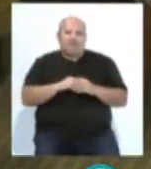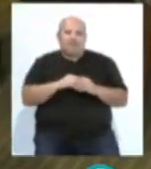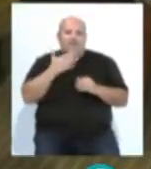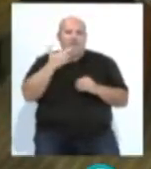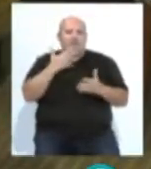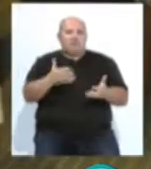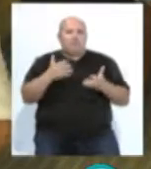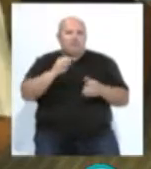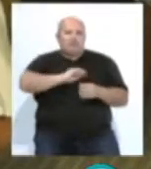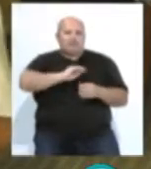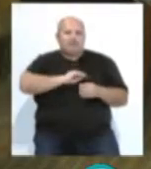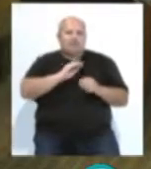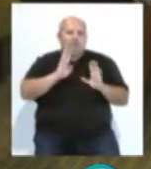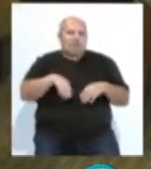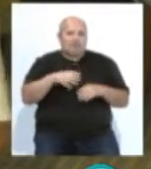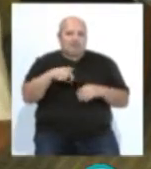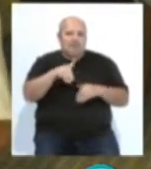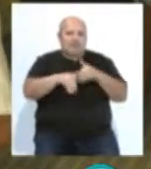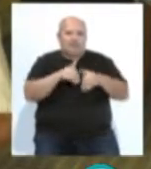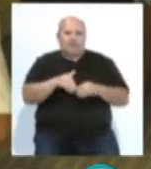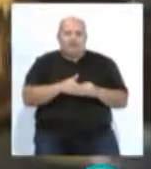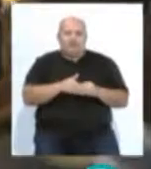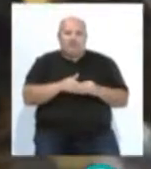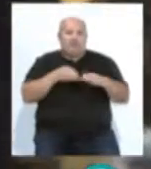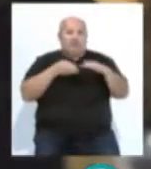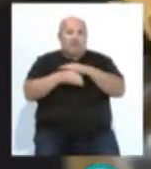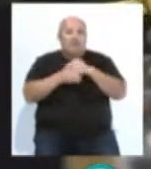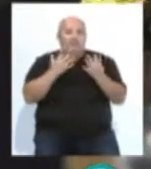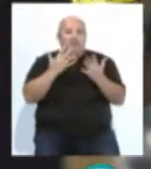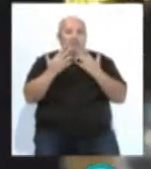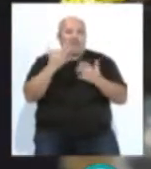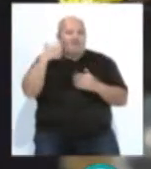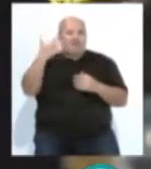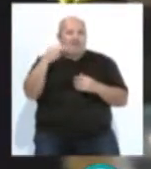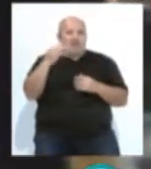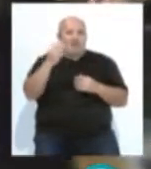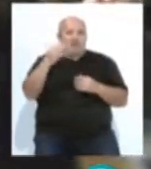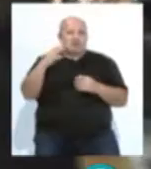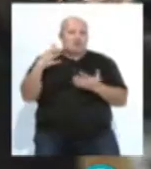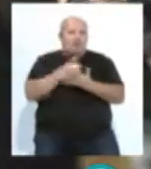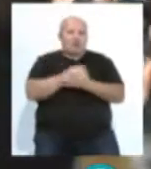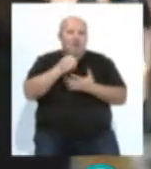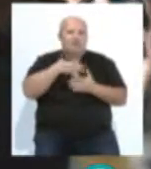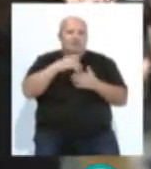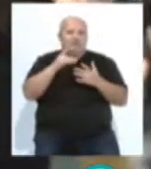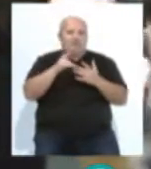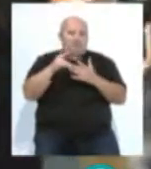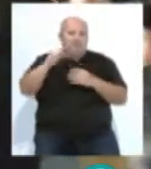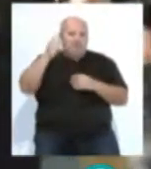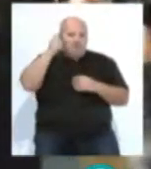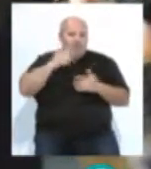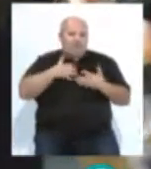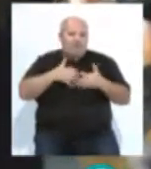pero con una victoria destacable en estas elecciones municipales. A la entrada del paseo Fernando Quiñones esperaban todos al cabeza de lista, alcalde en